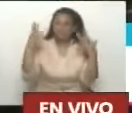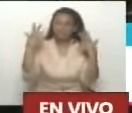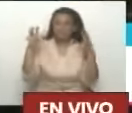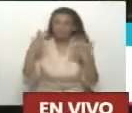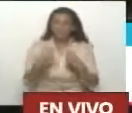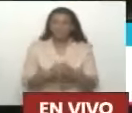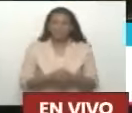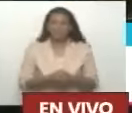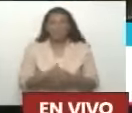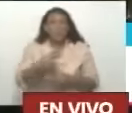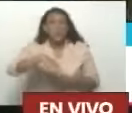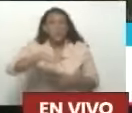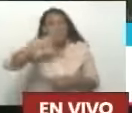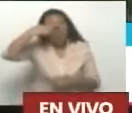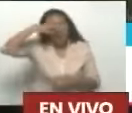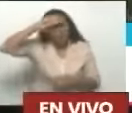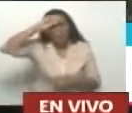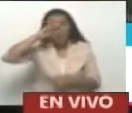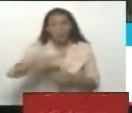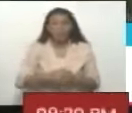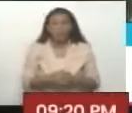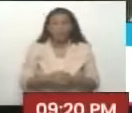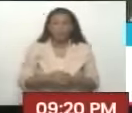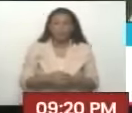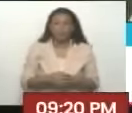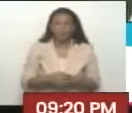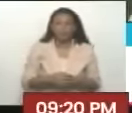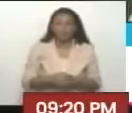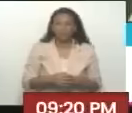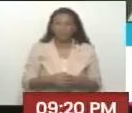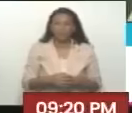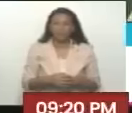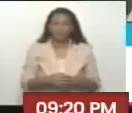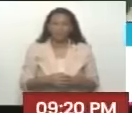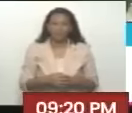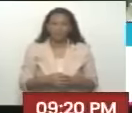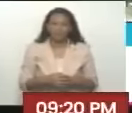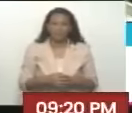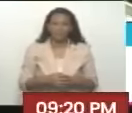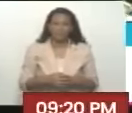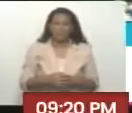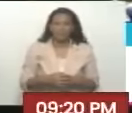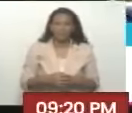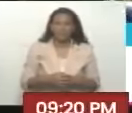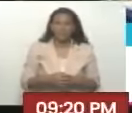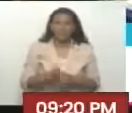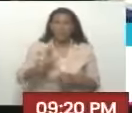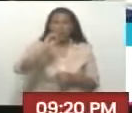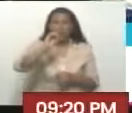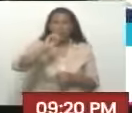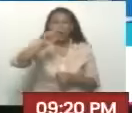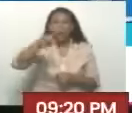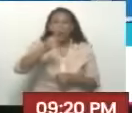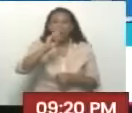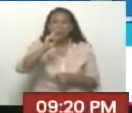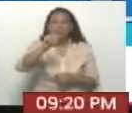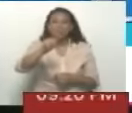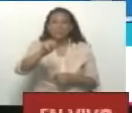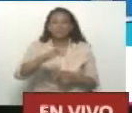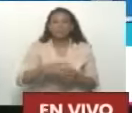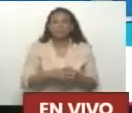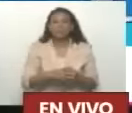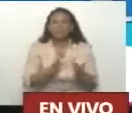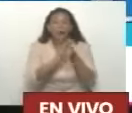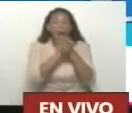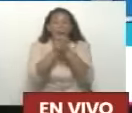¿De qué parte de Cuba? De Holguín. Holguín. De Holguín, sí. Holguín. Nosotros estuvimos en Holguín. Teníamos